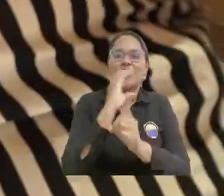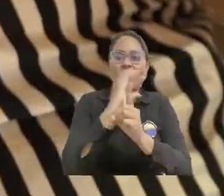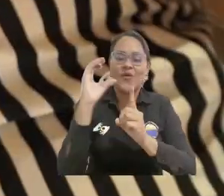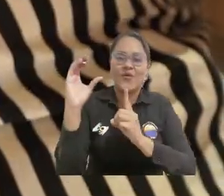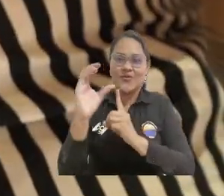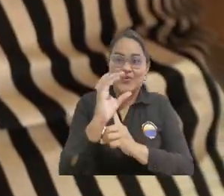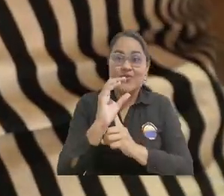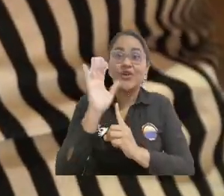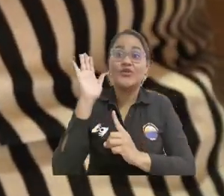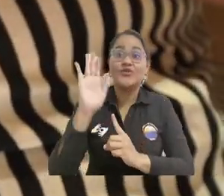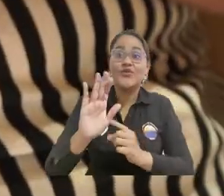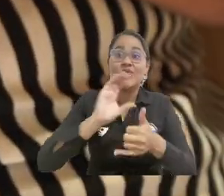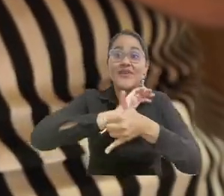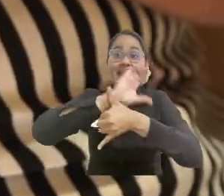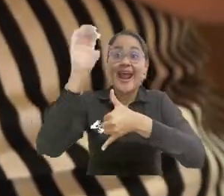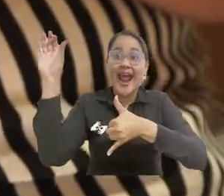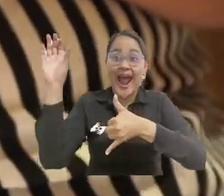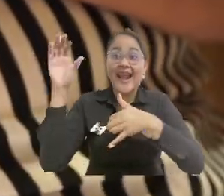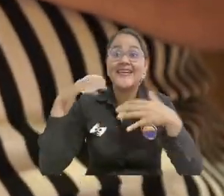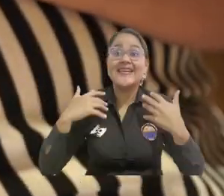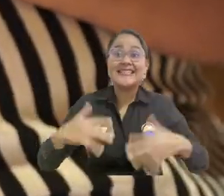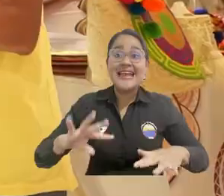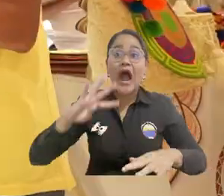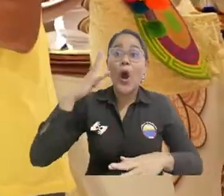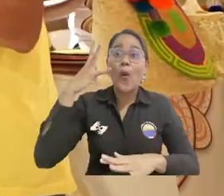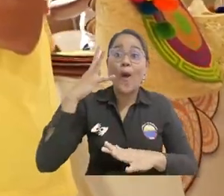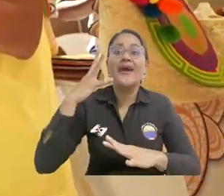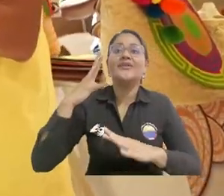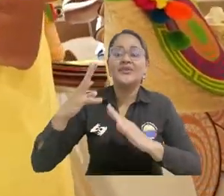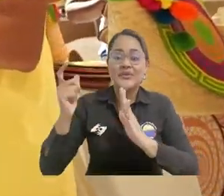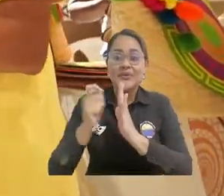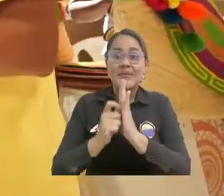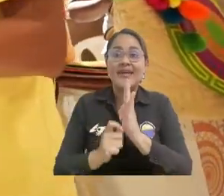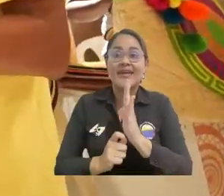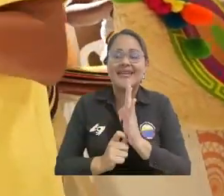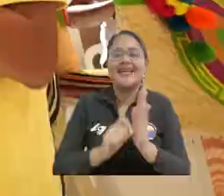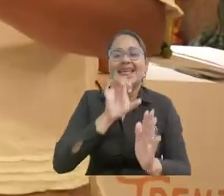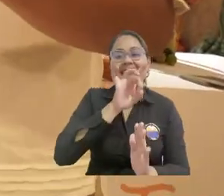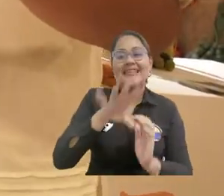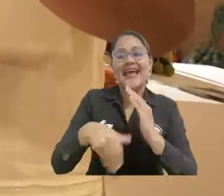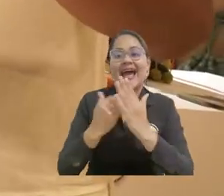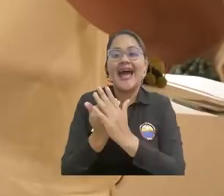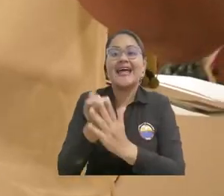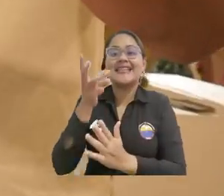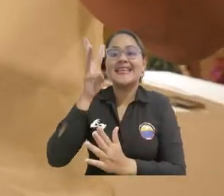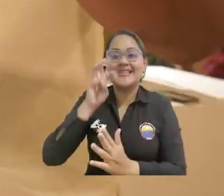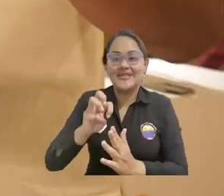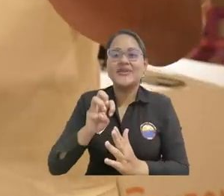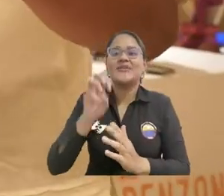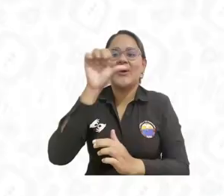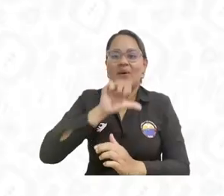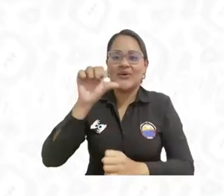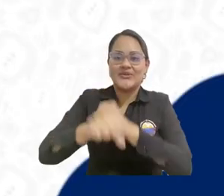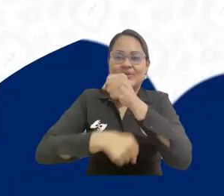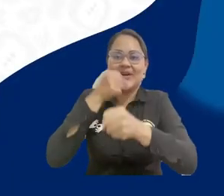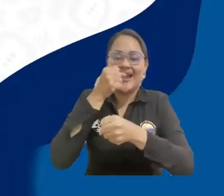Colombiano, que ya alista motores para su cuarta edición del 15 al 18 de agosto de este 2024.